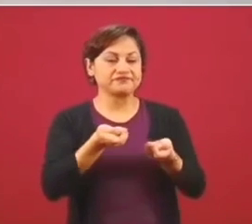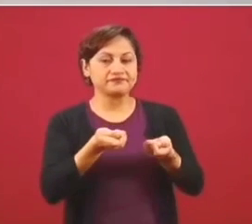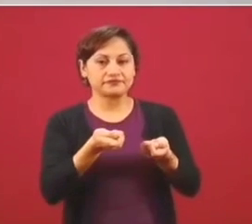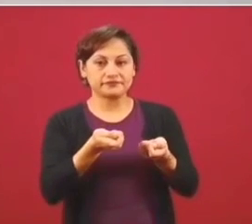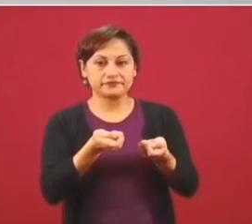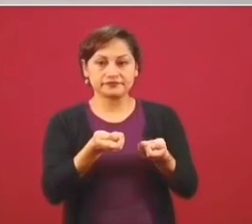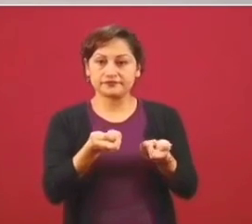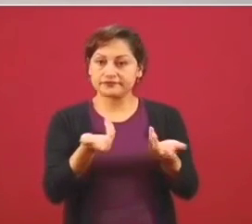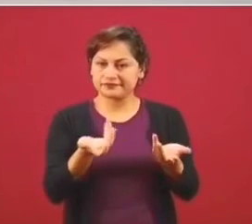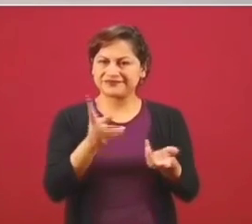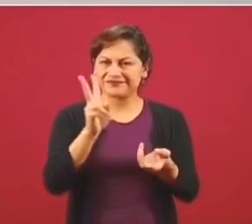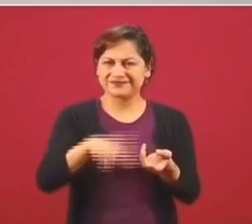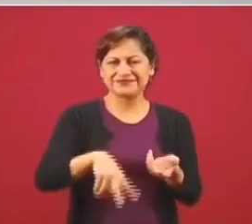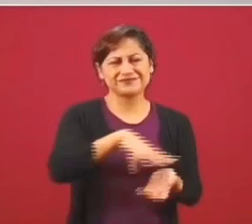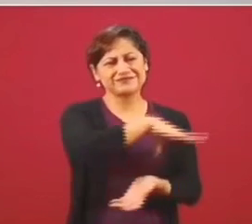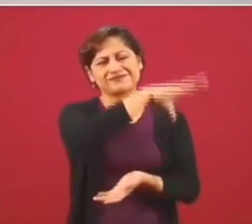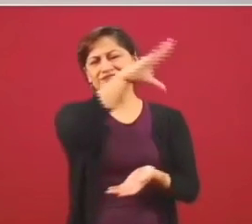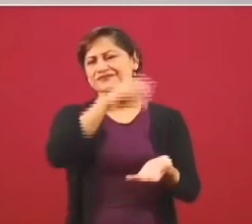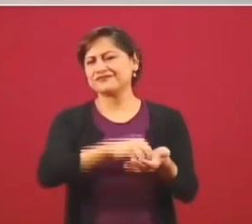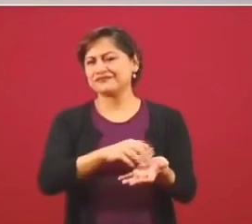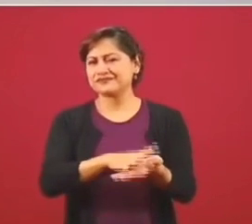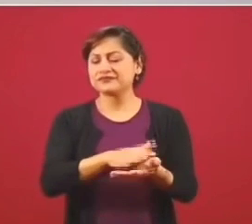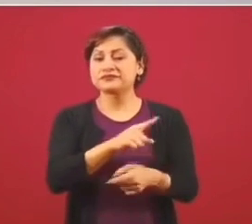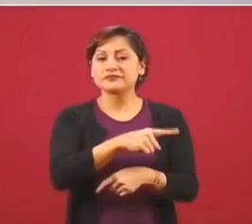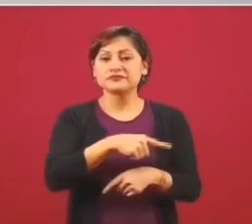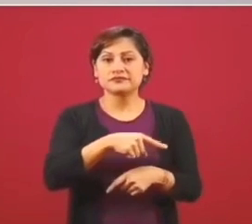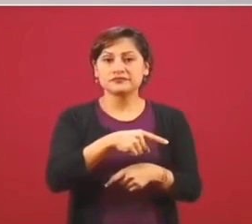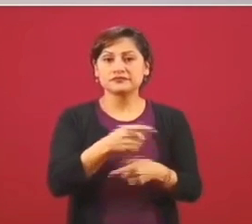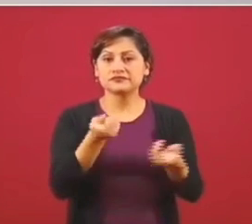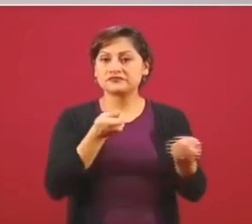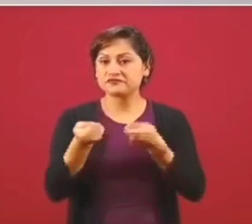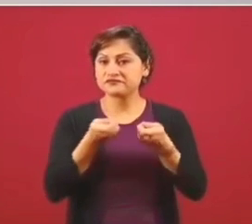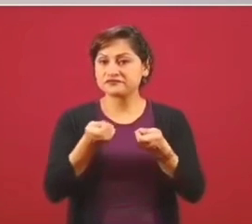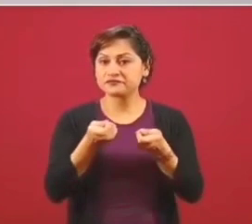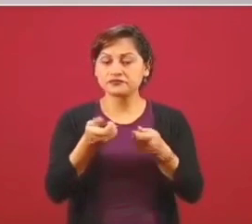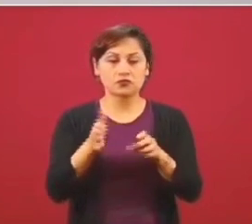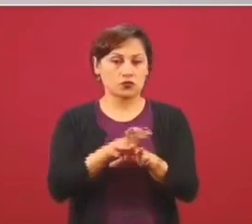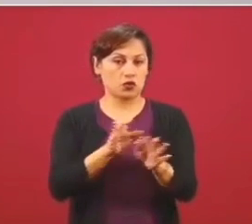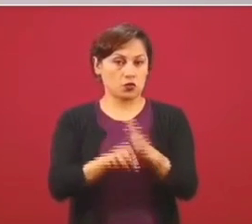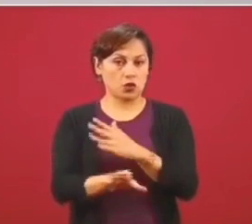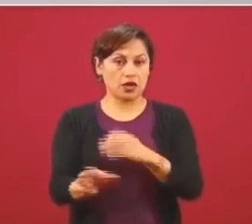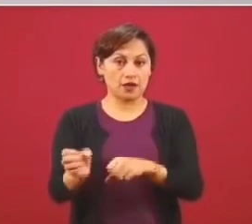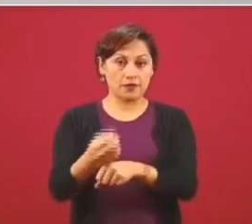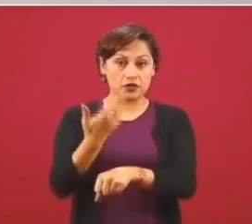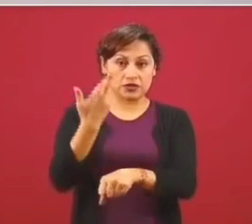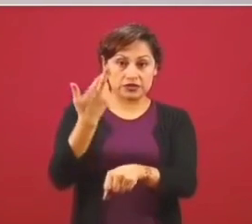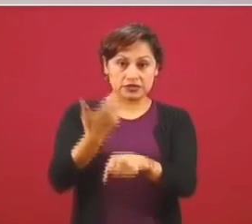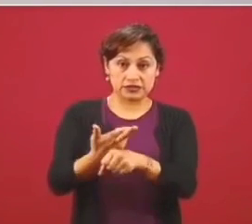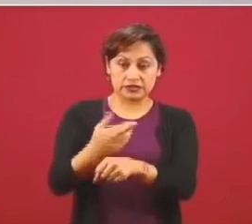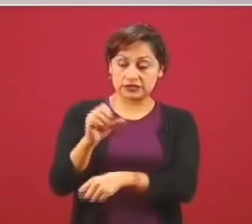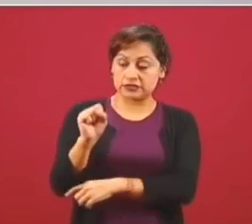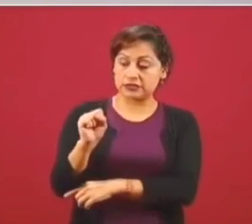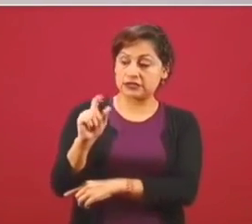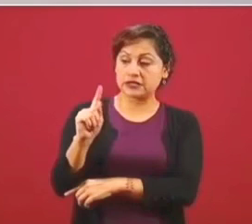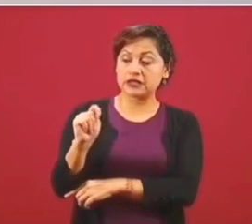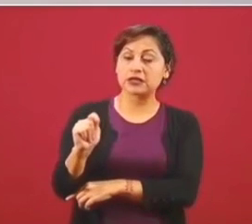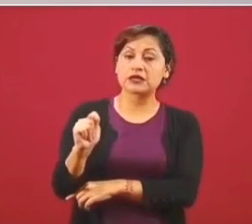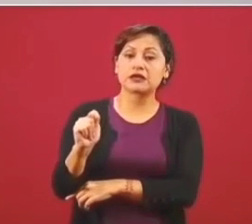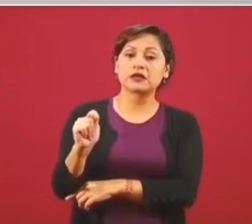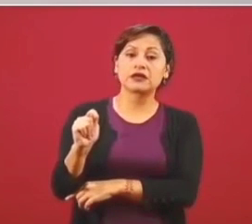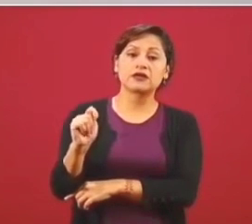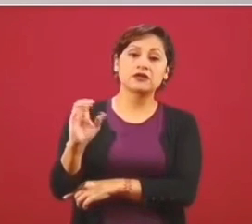Se tomó prácticamente la Secretaría de Comunicaciones y Transportes.